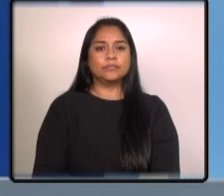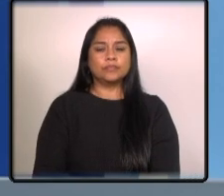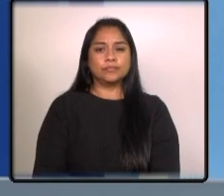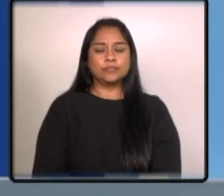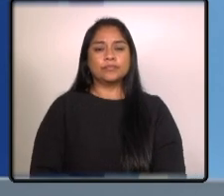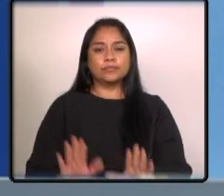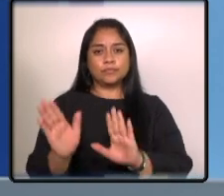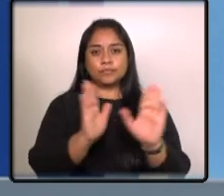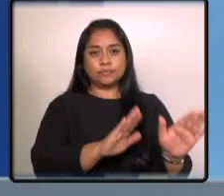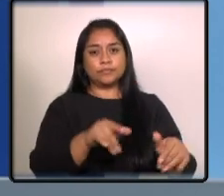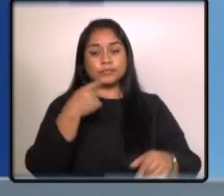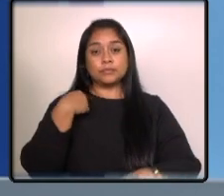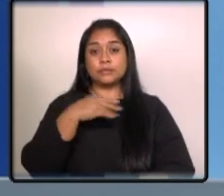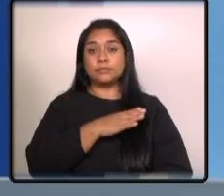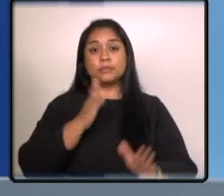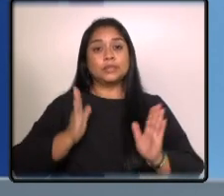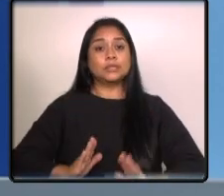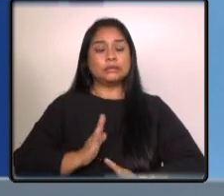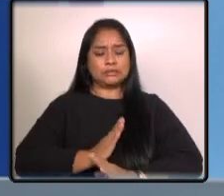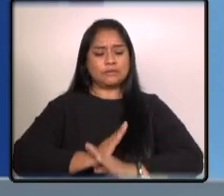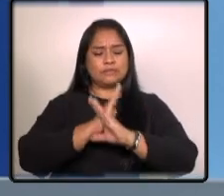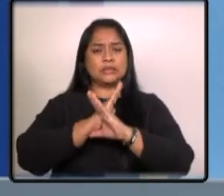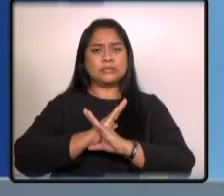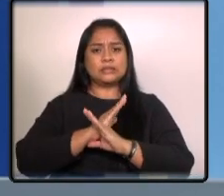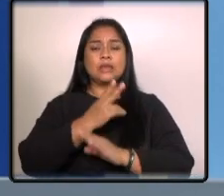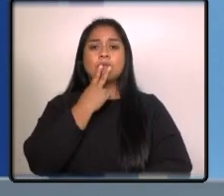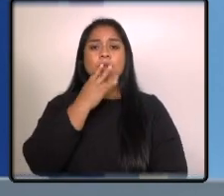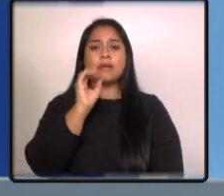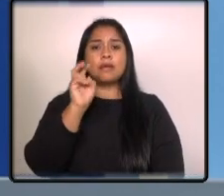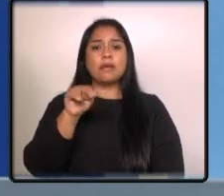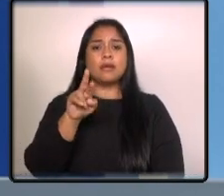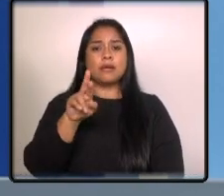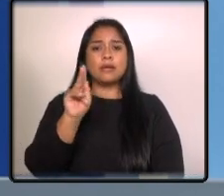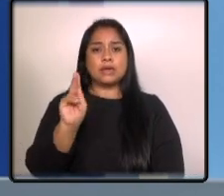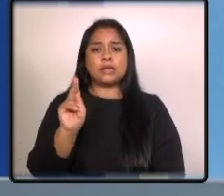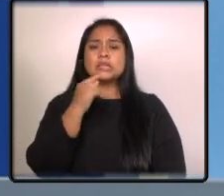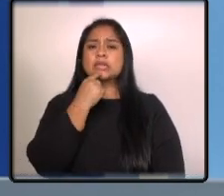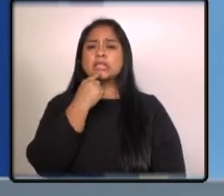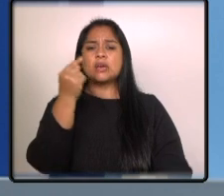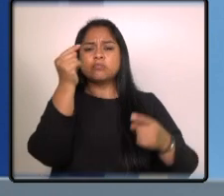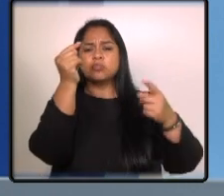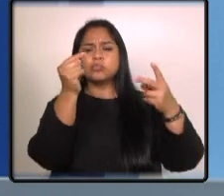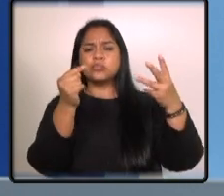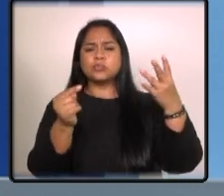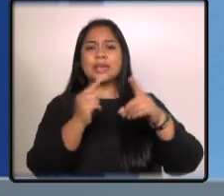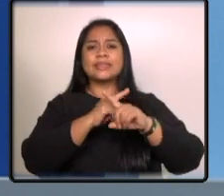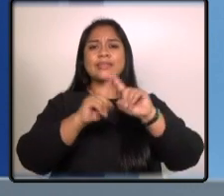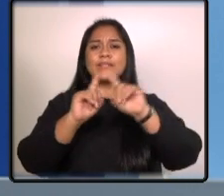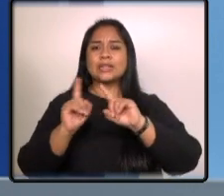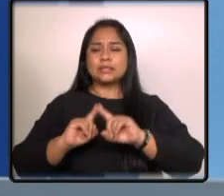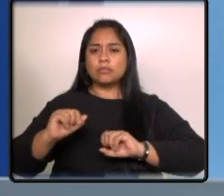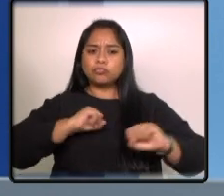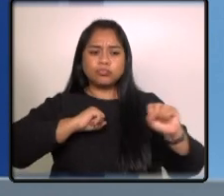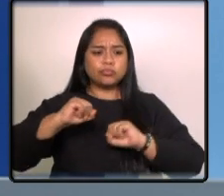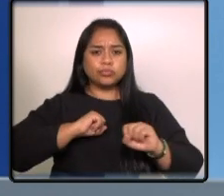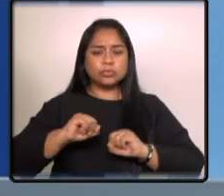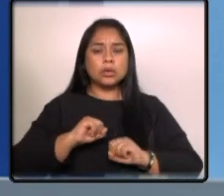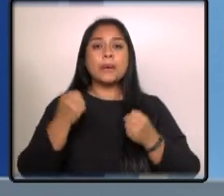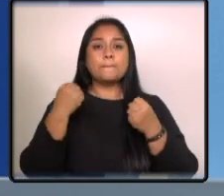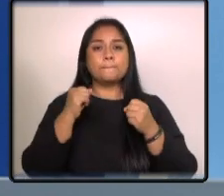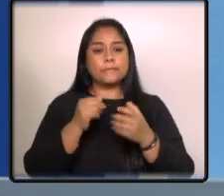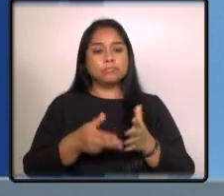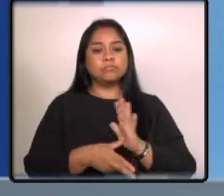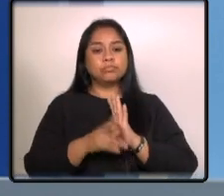Y por su parte el ministro de la defensa Henry Sáenz dio a conocer distintas acciones que se han realizado para la renovación de la